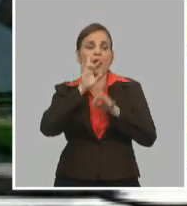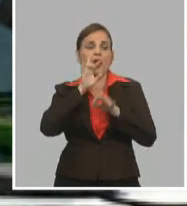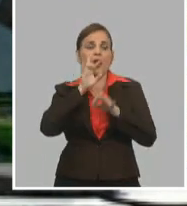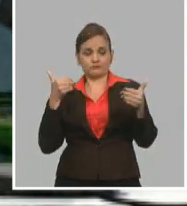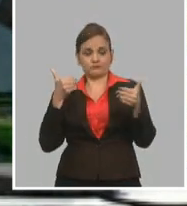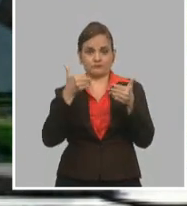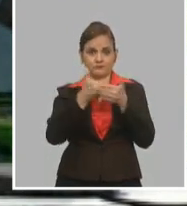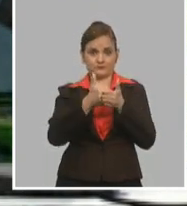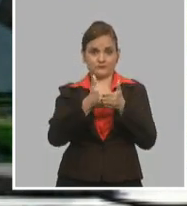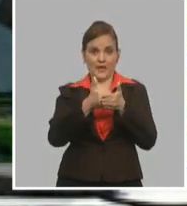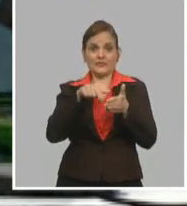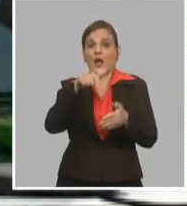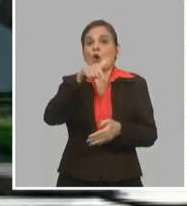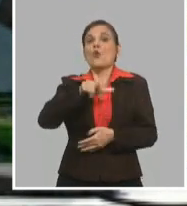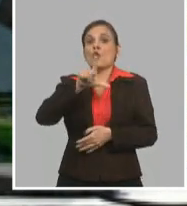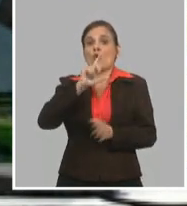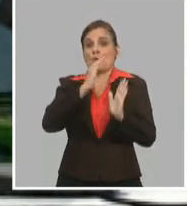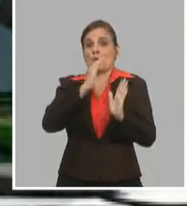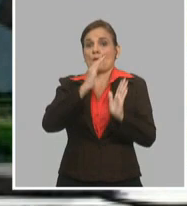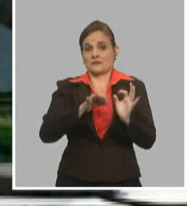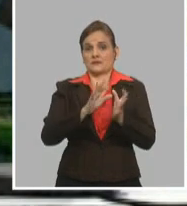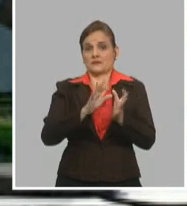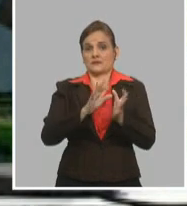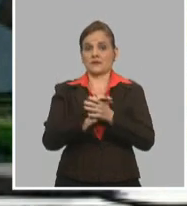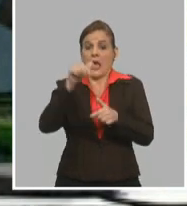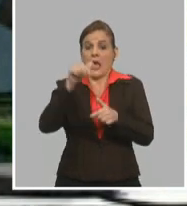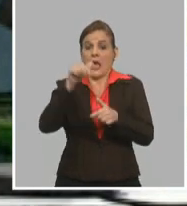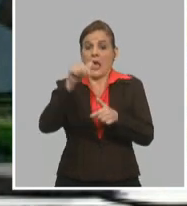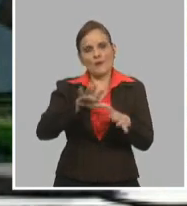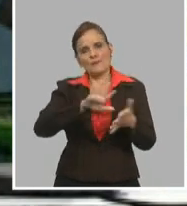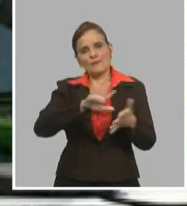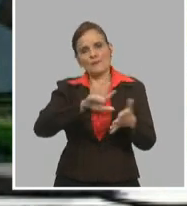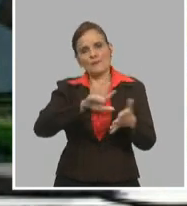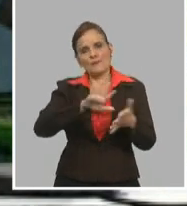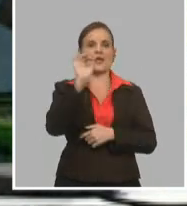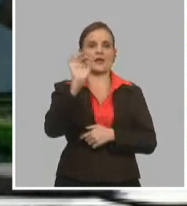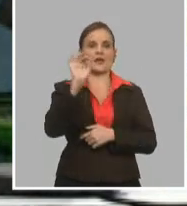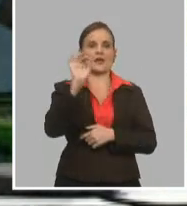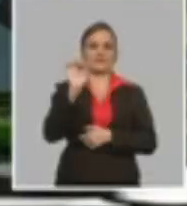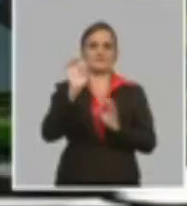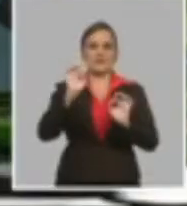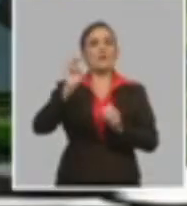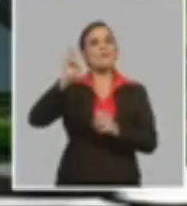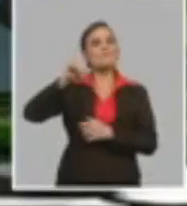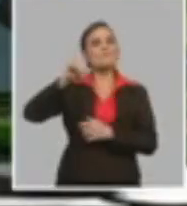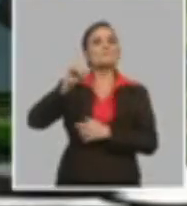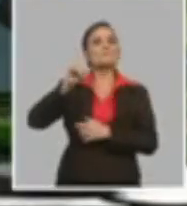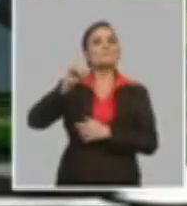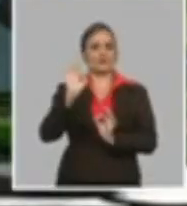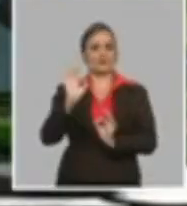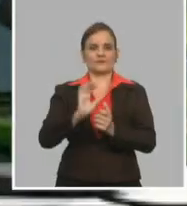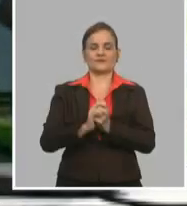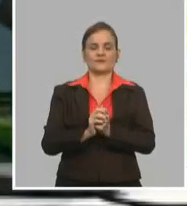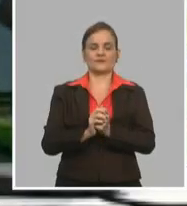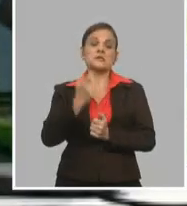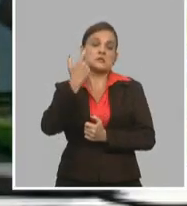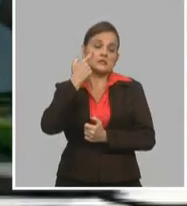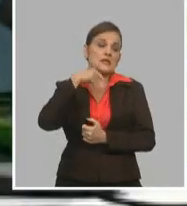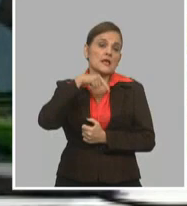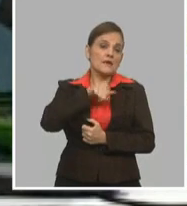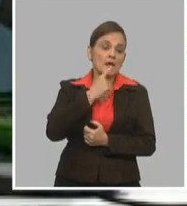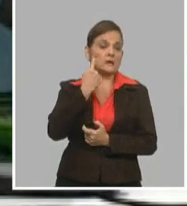julio, andamos por los 100 milímetros. Entonces, cualquiera inclusive puede ver que llovió en la ciudad de Bayamo, cualquiera puede ver que llueve en una ciudad,